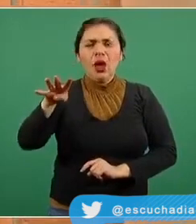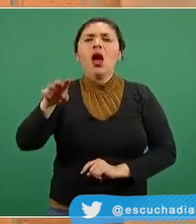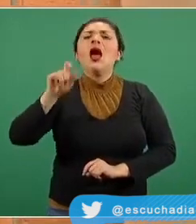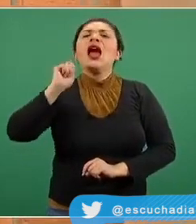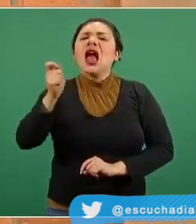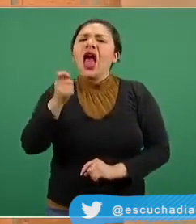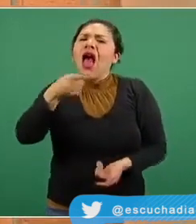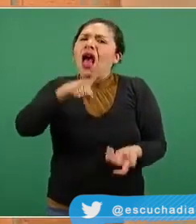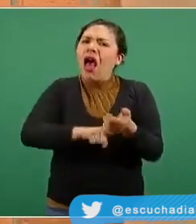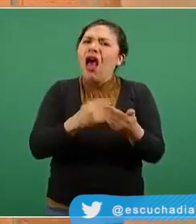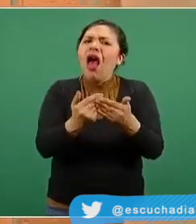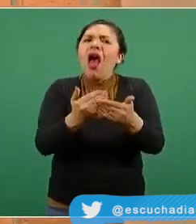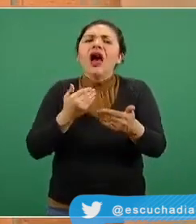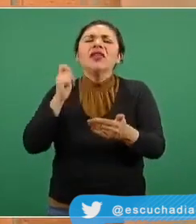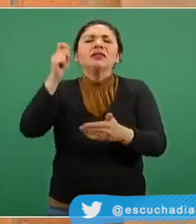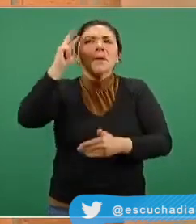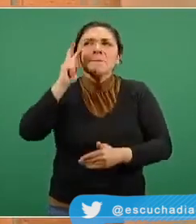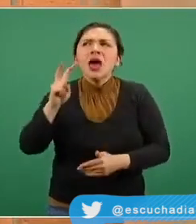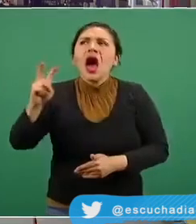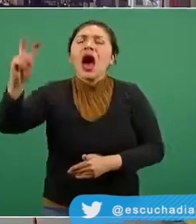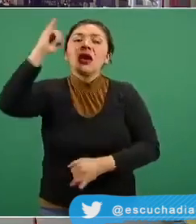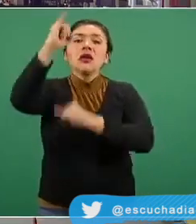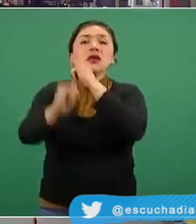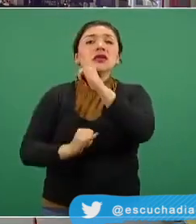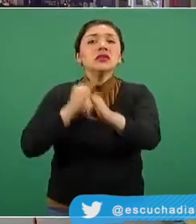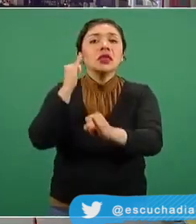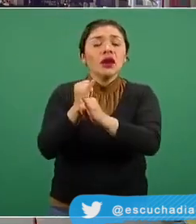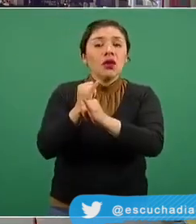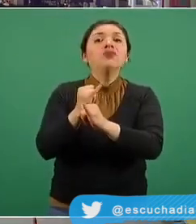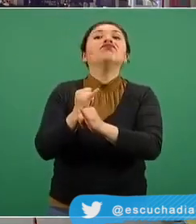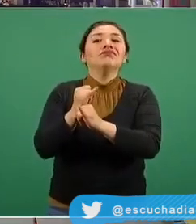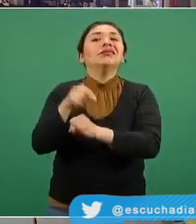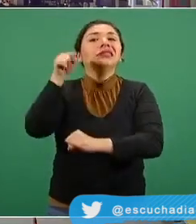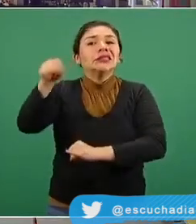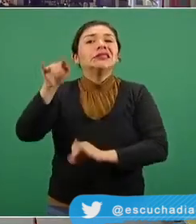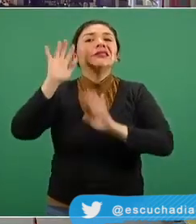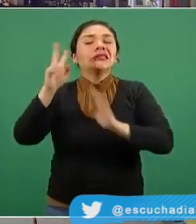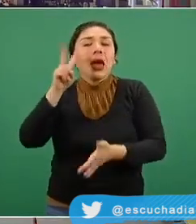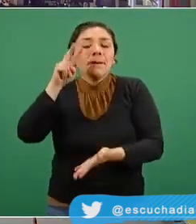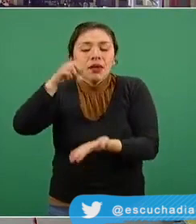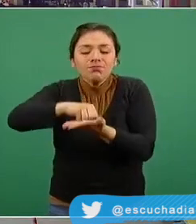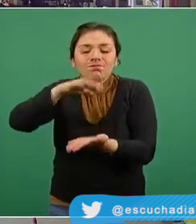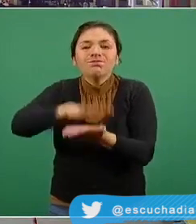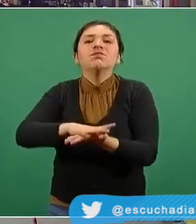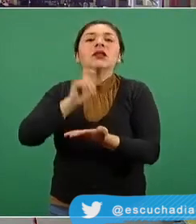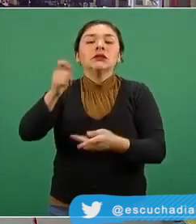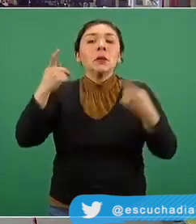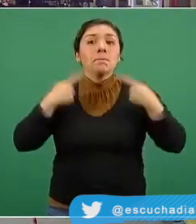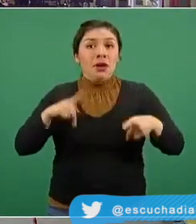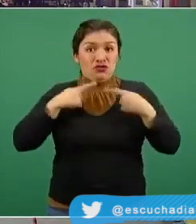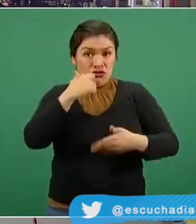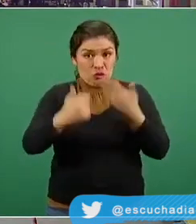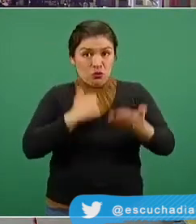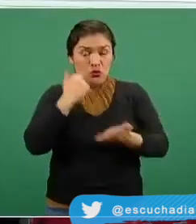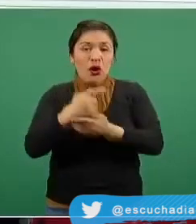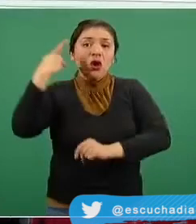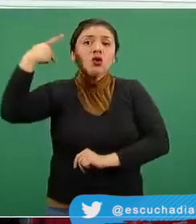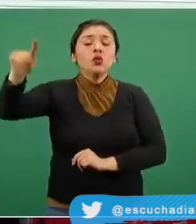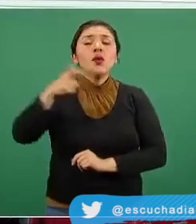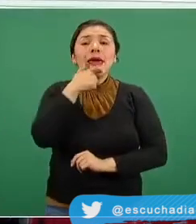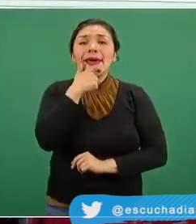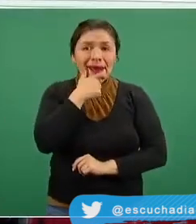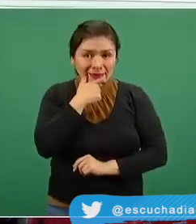antecedente de viaje internacional y a su vez con el antecedente de ser un ciudadano del Reino